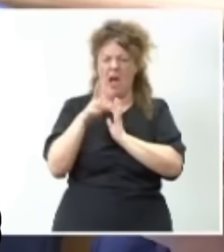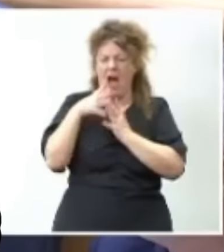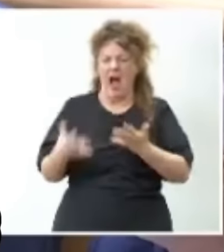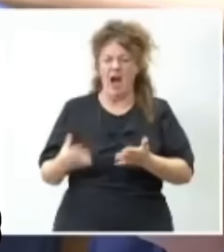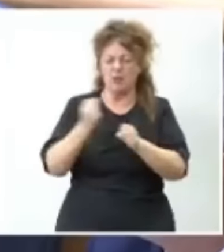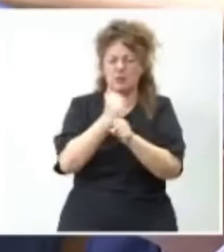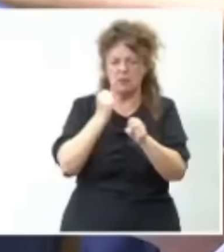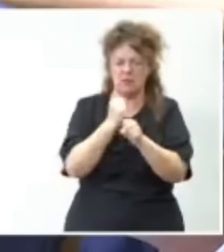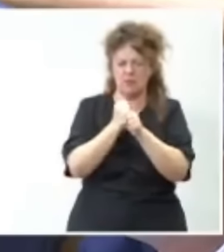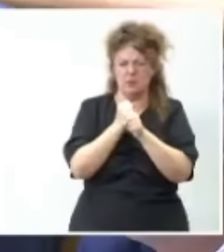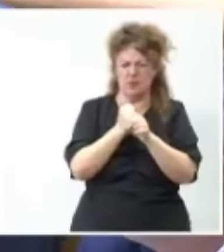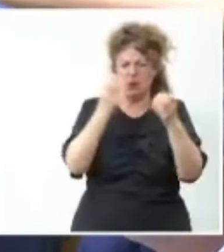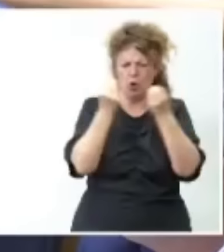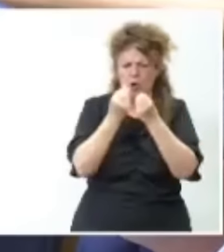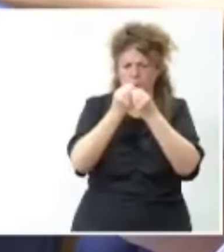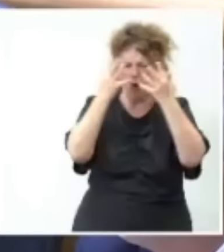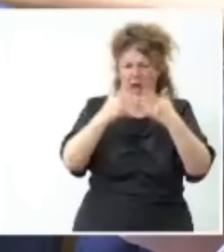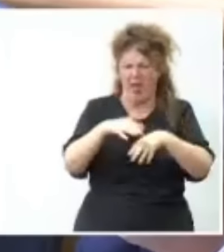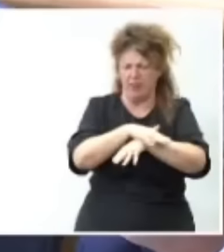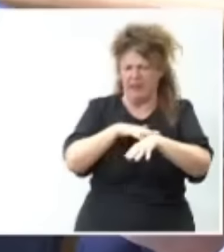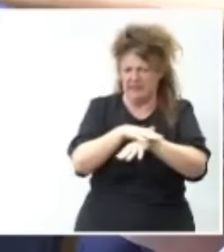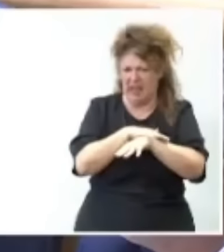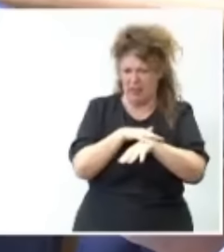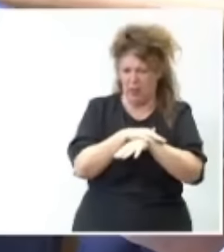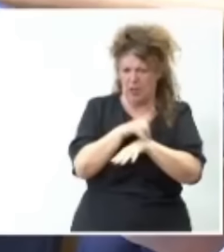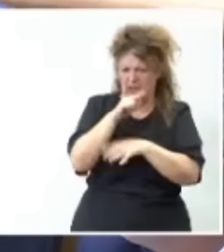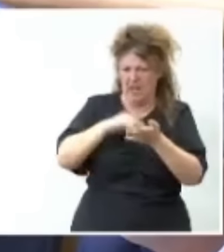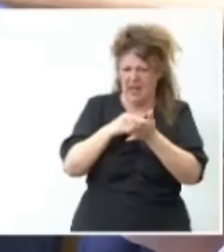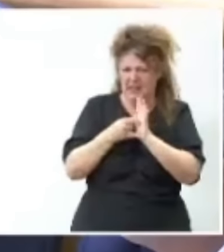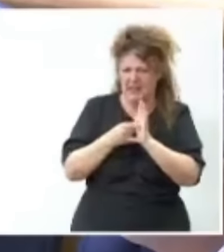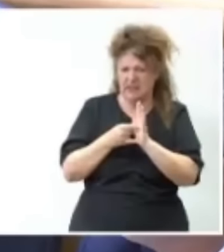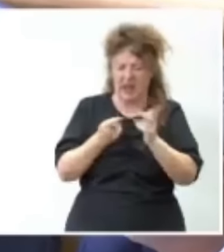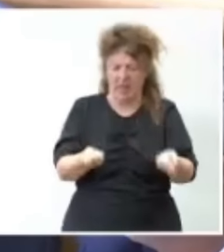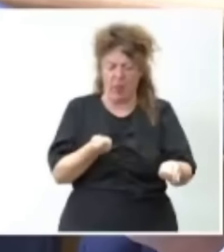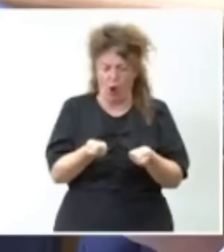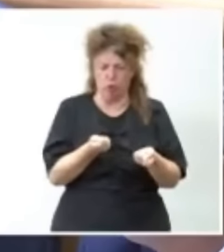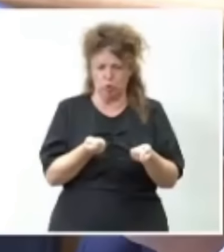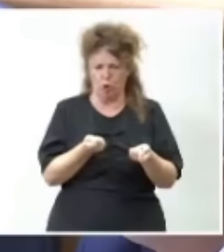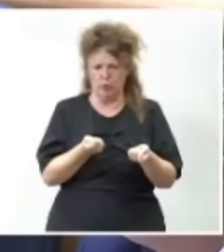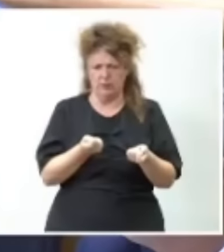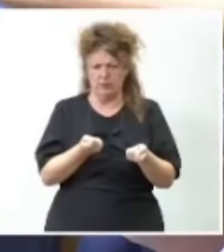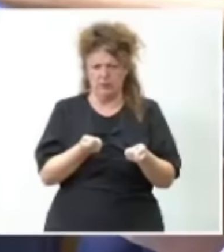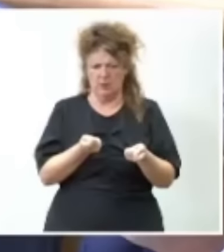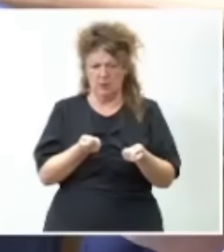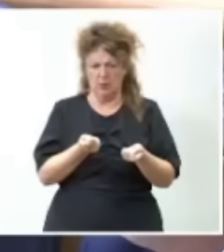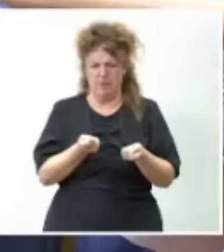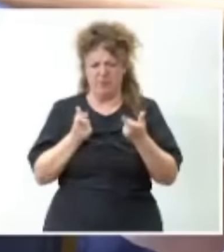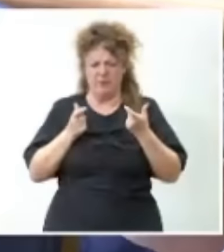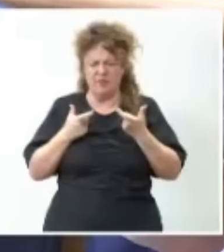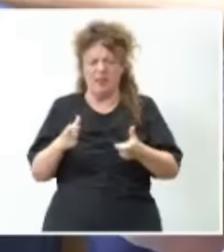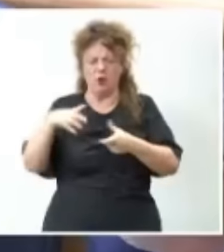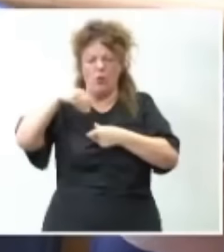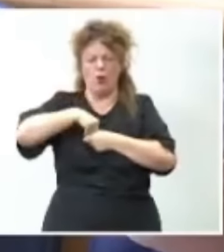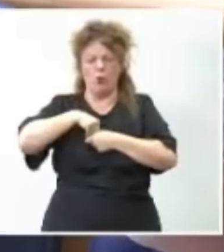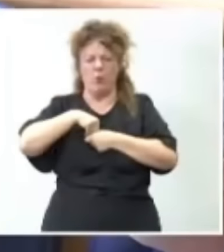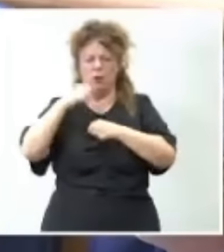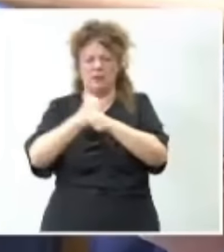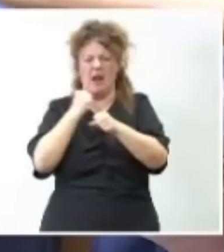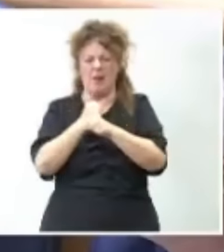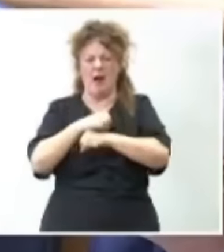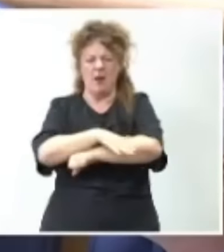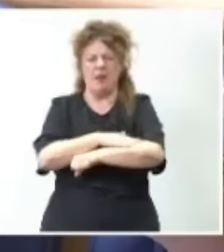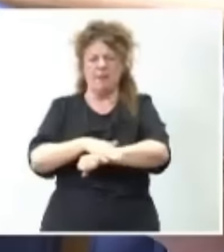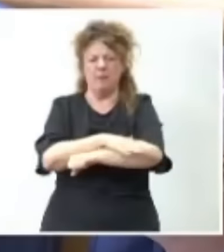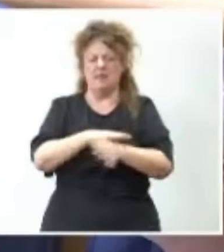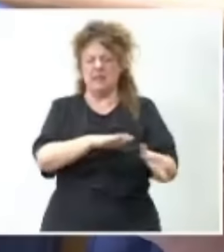conjuntamente con estas administraciones en una estrategia de control en el seno del grupo de trabajo creado por el Ministerio